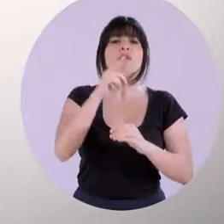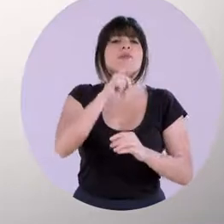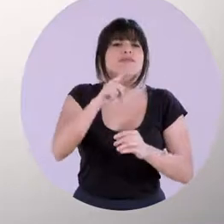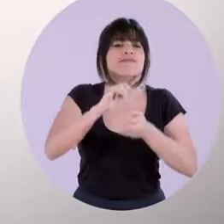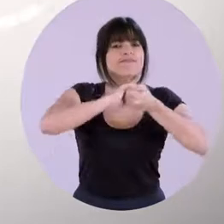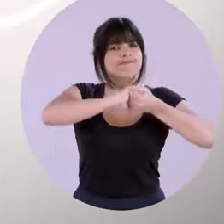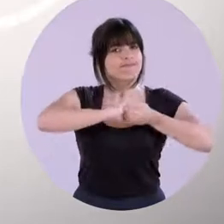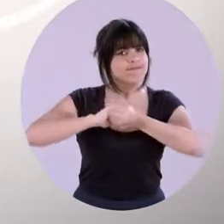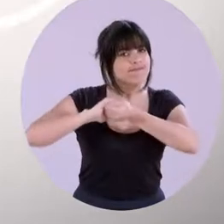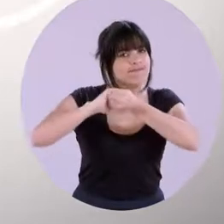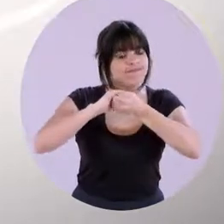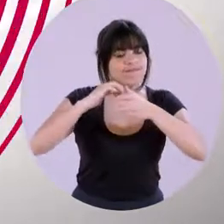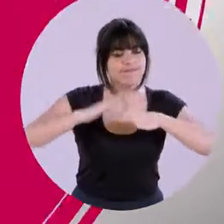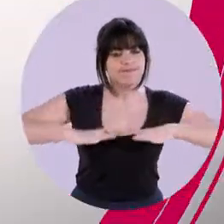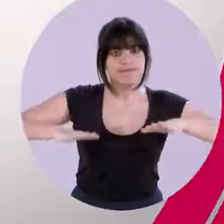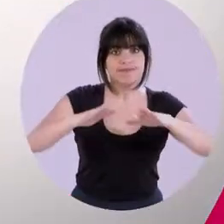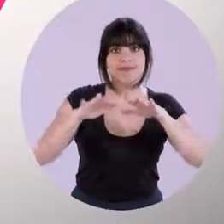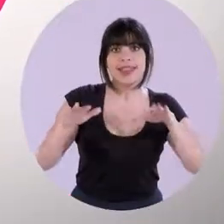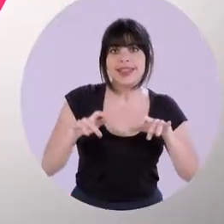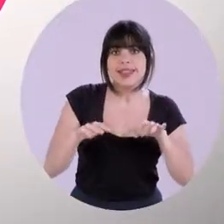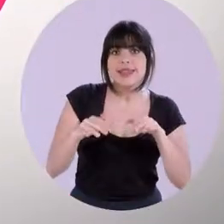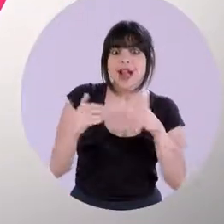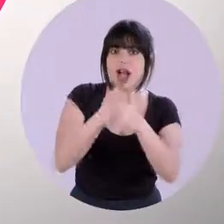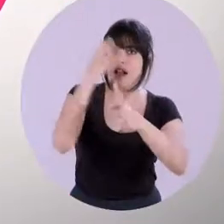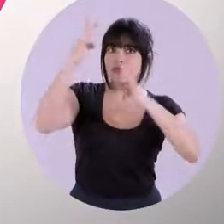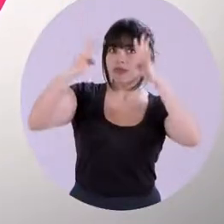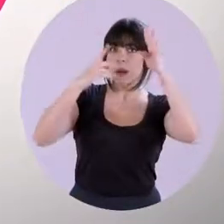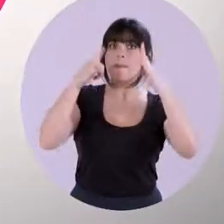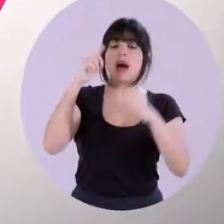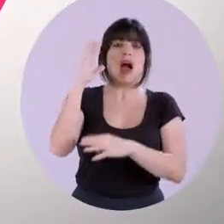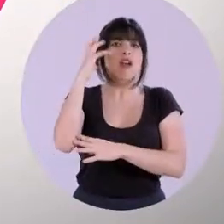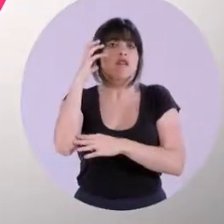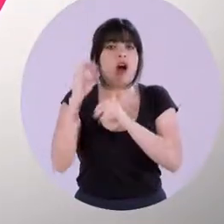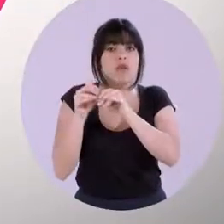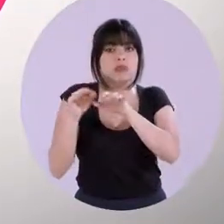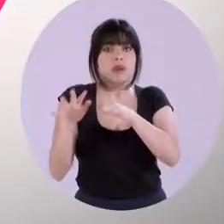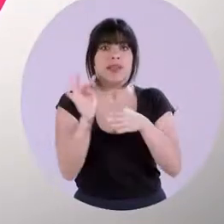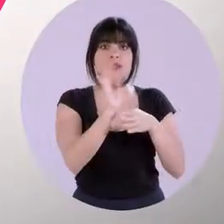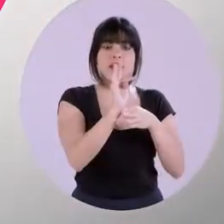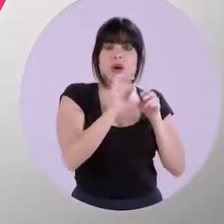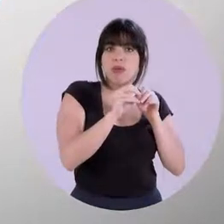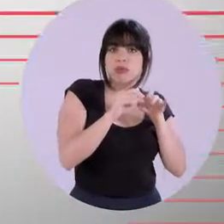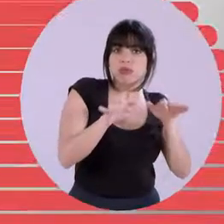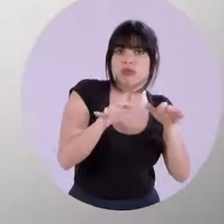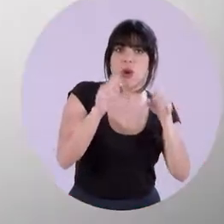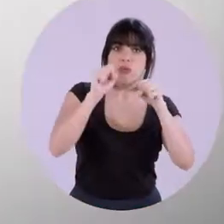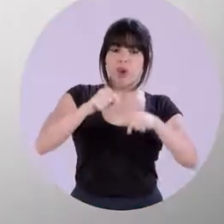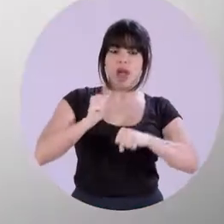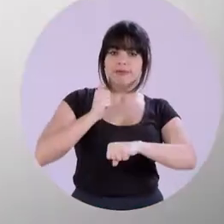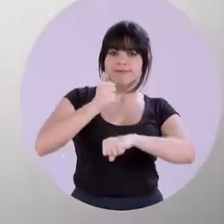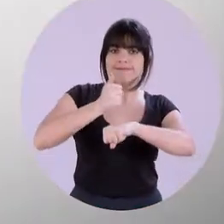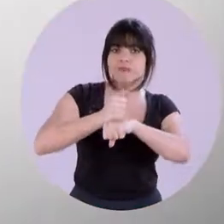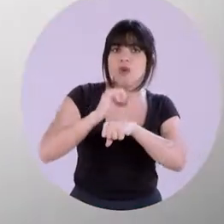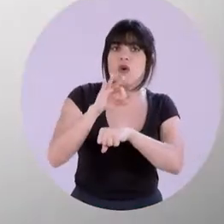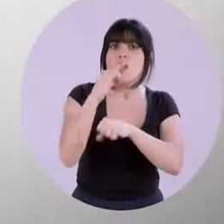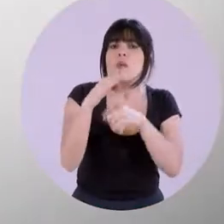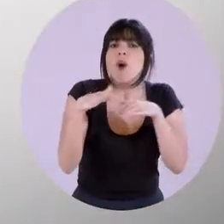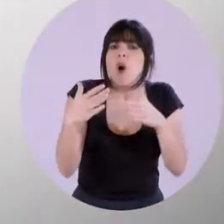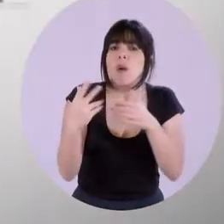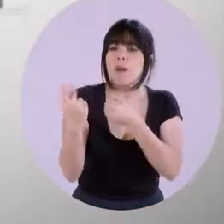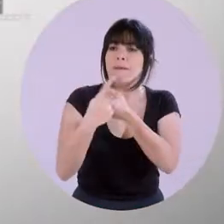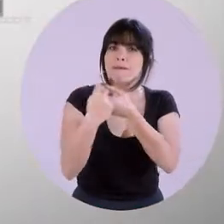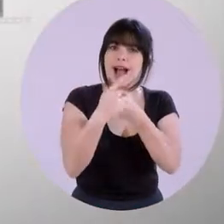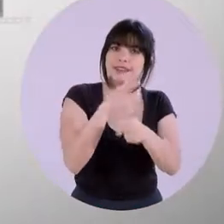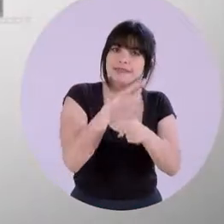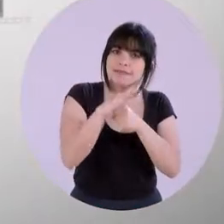solidaria, crear un entorno digital innovador para la radiodifusión sonora y televisiva y construir participativamente